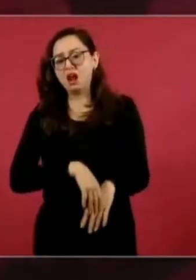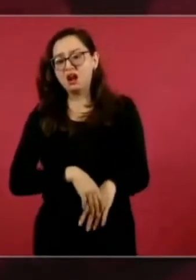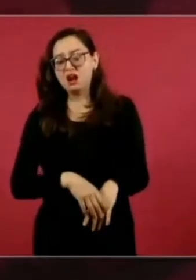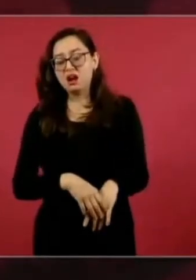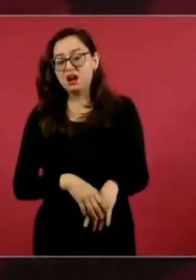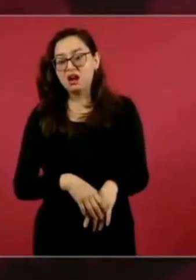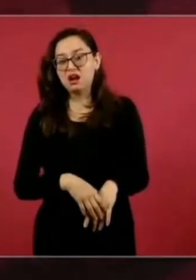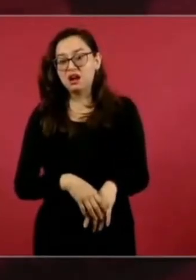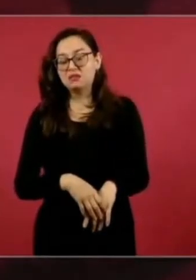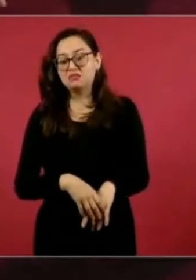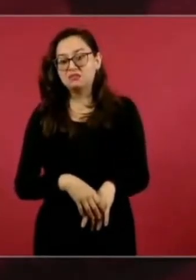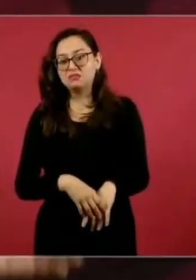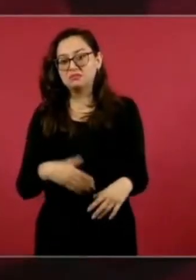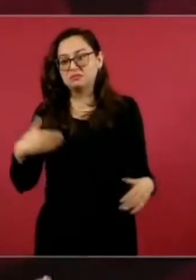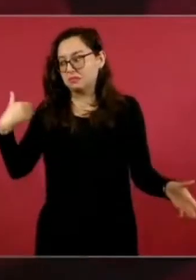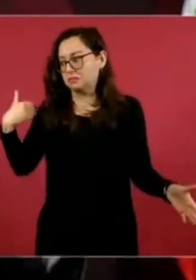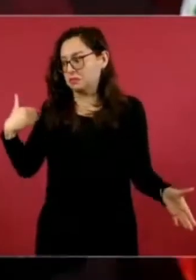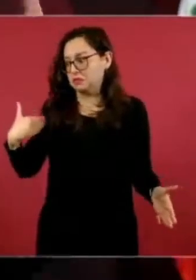Ahora